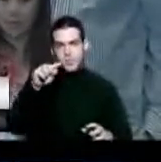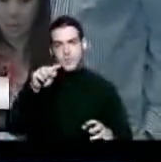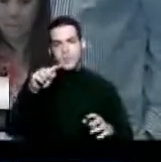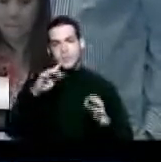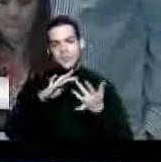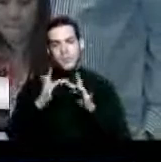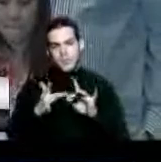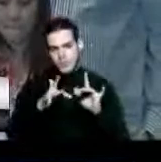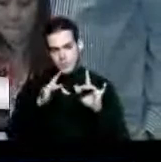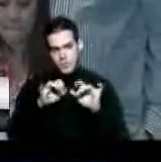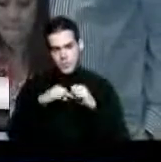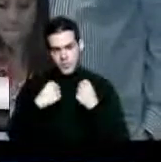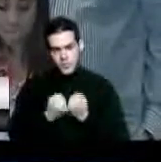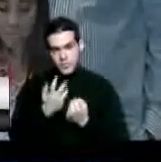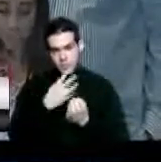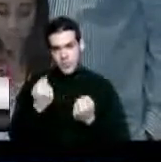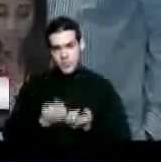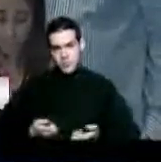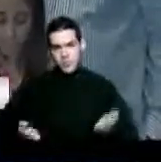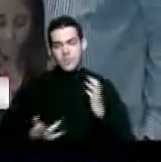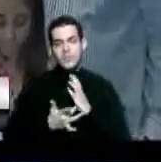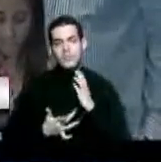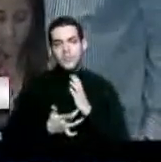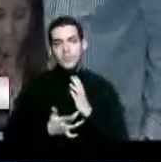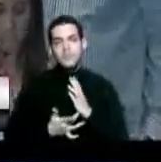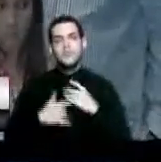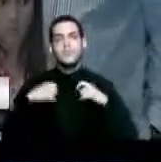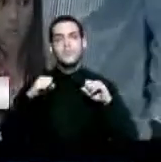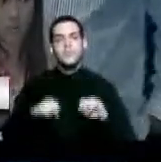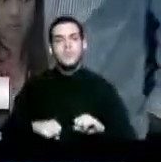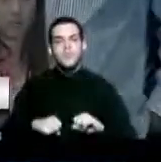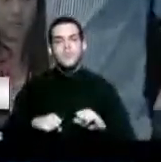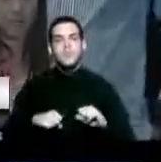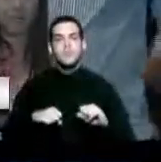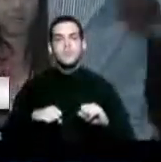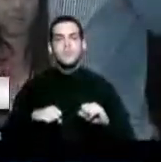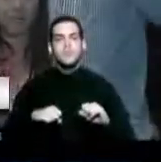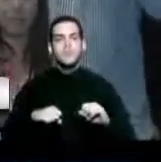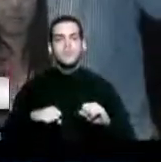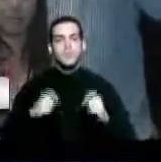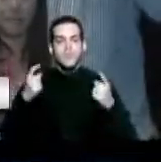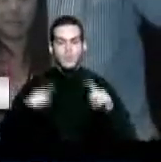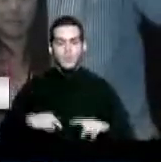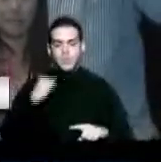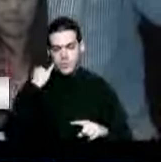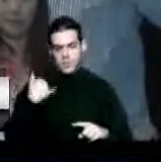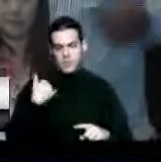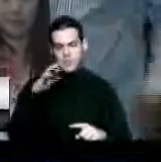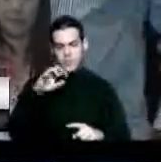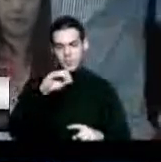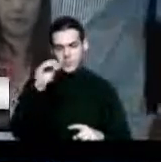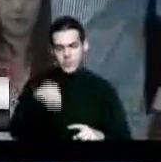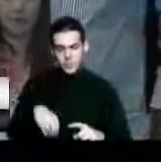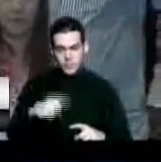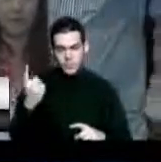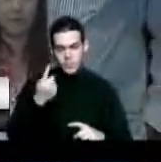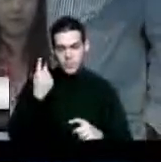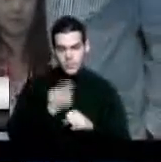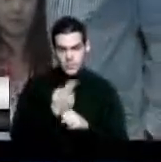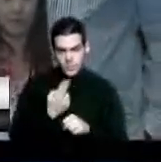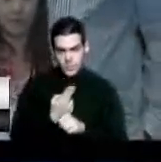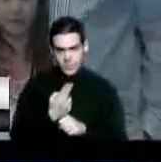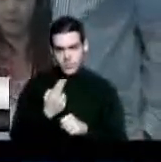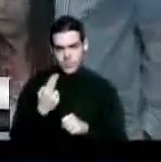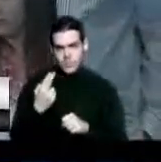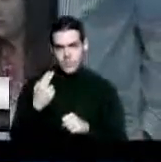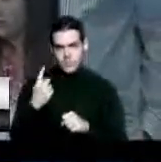y equipos técnicos que necesita la secretaria se puedan dar sin el asunto del 50% que siempre se utiliza cuando hay